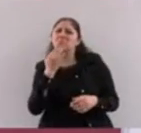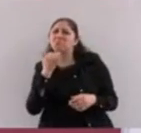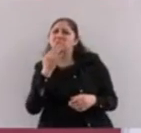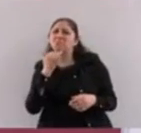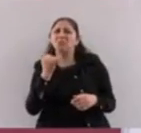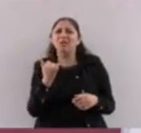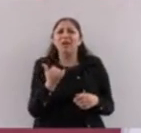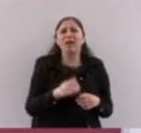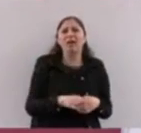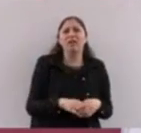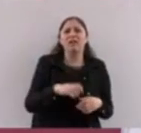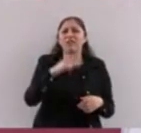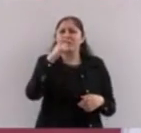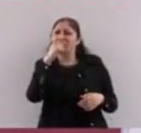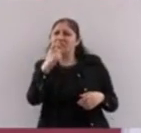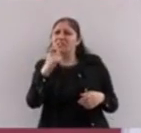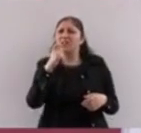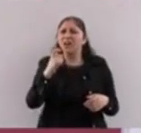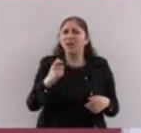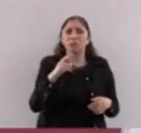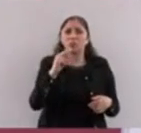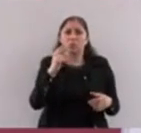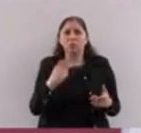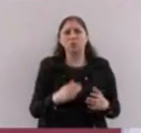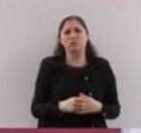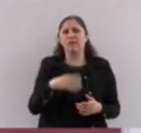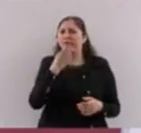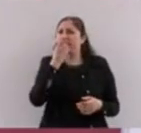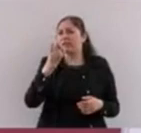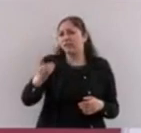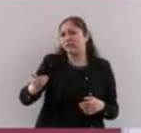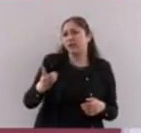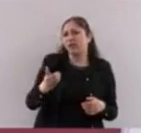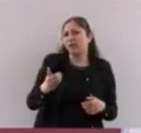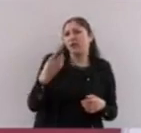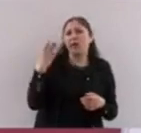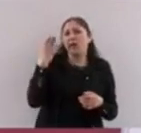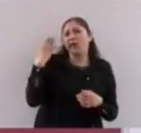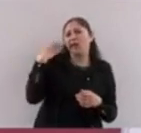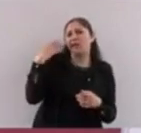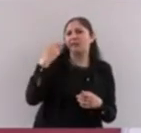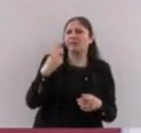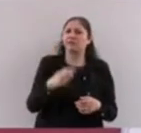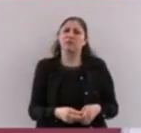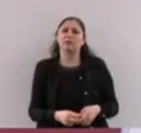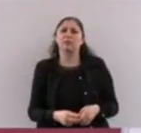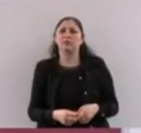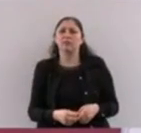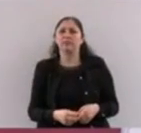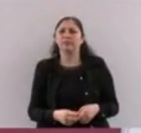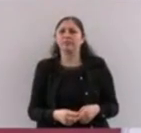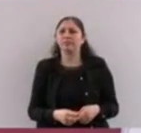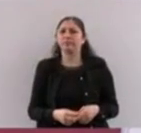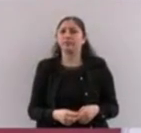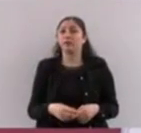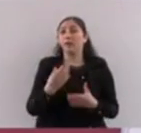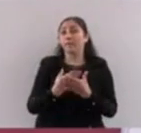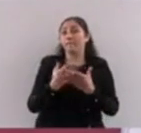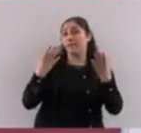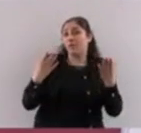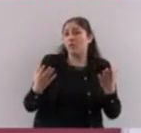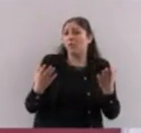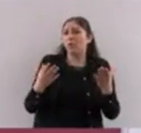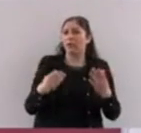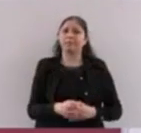no van a alcanzar el dinero. Así nos decían hace 22 años cuando la pensión se estableció en la ciudad. Pero